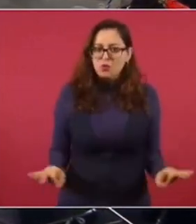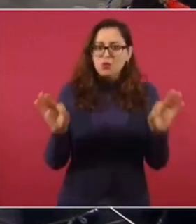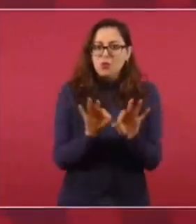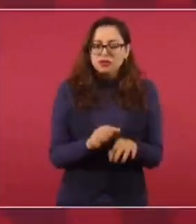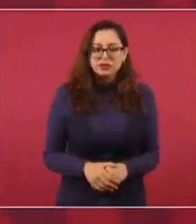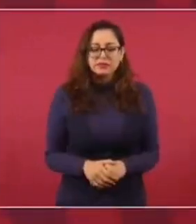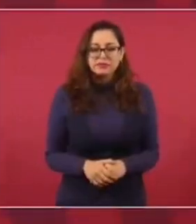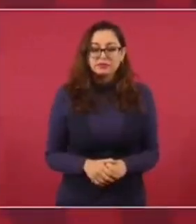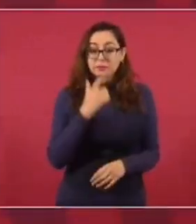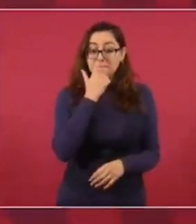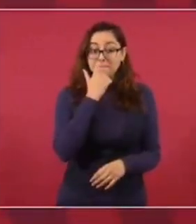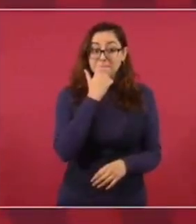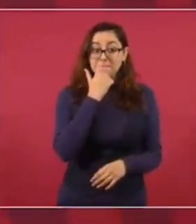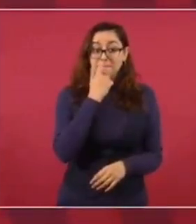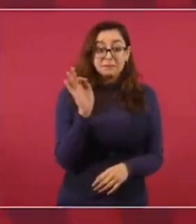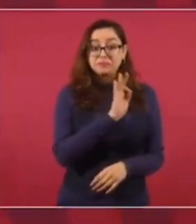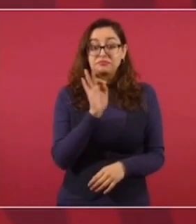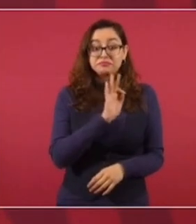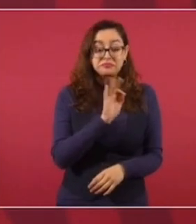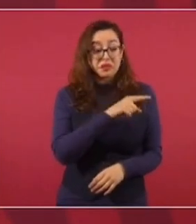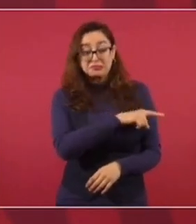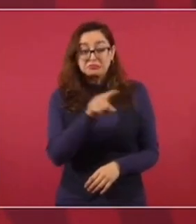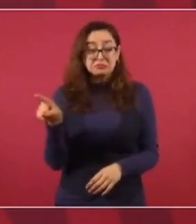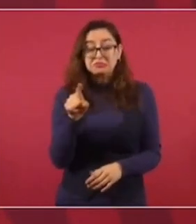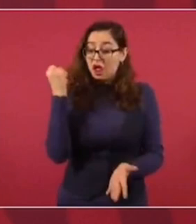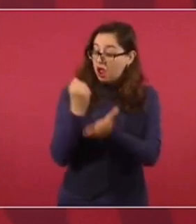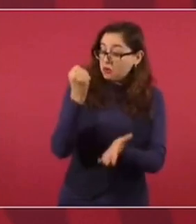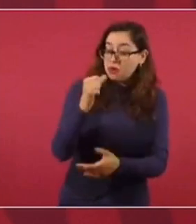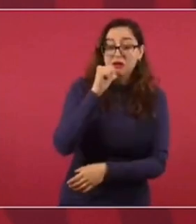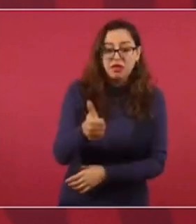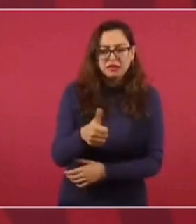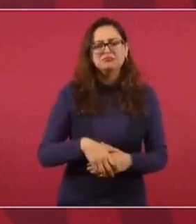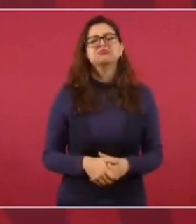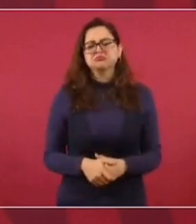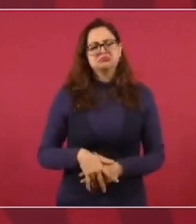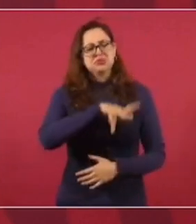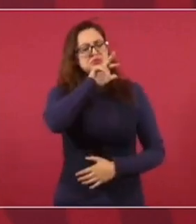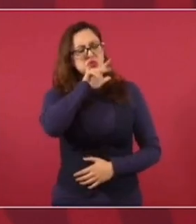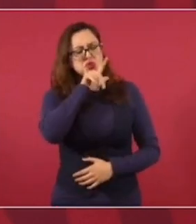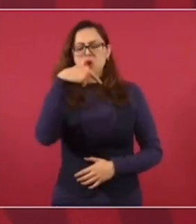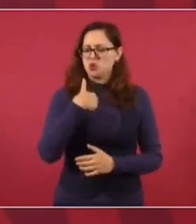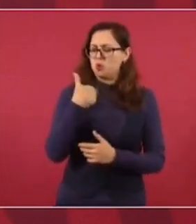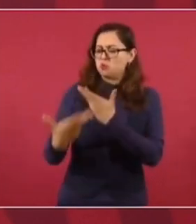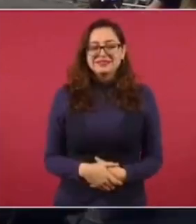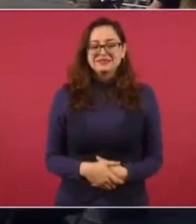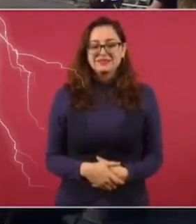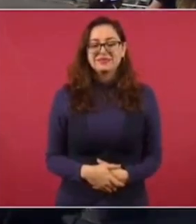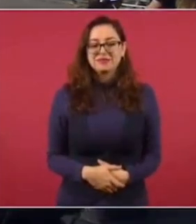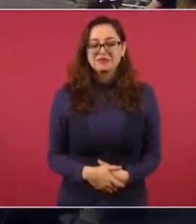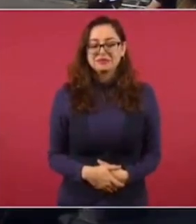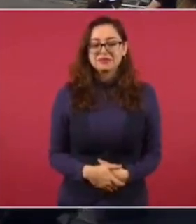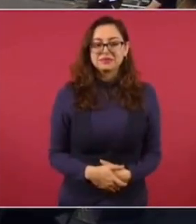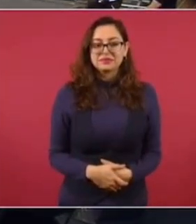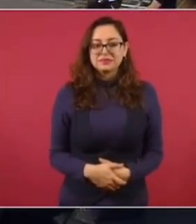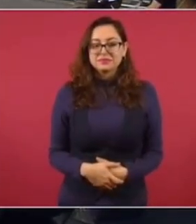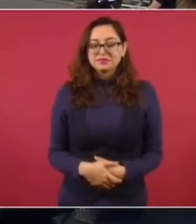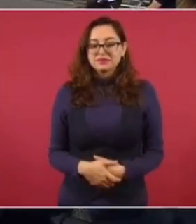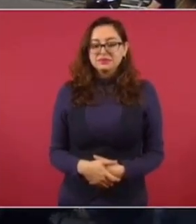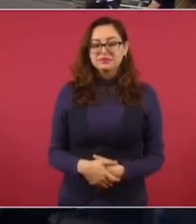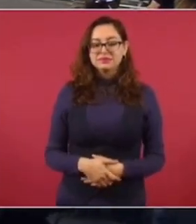a la ley que no requiere de dos terceras partes. Es posible